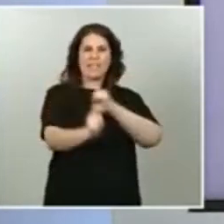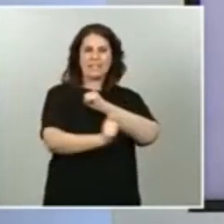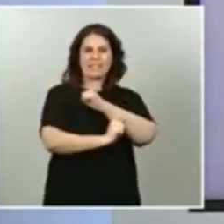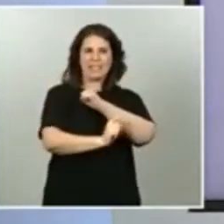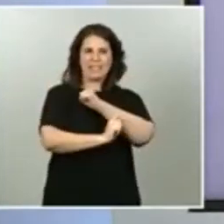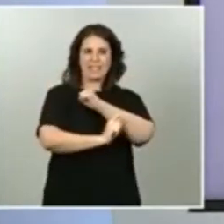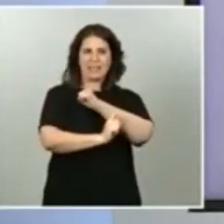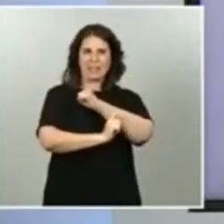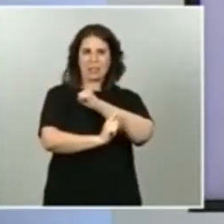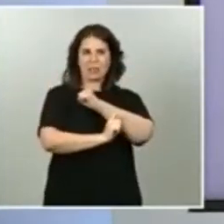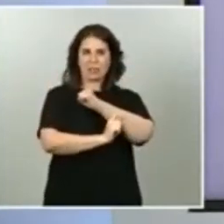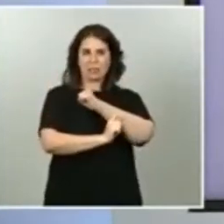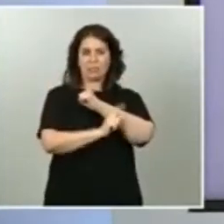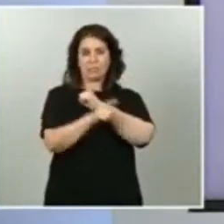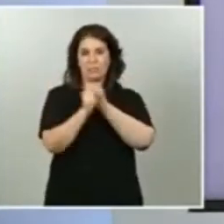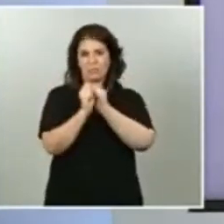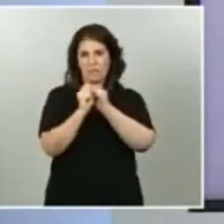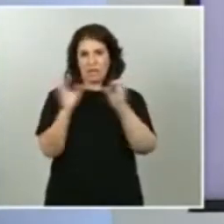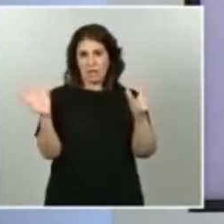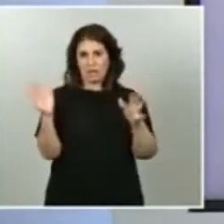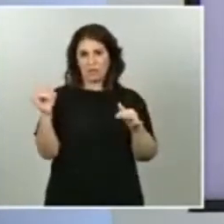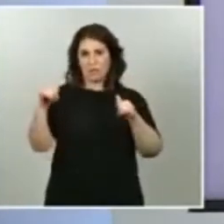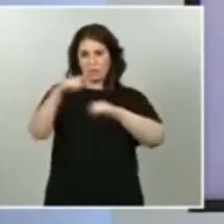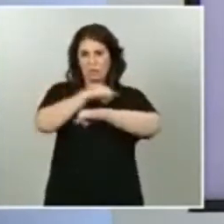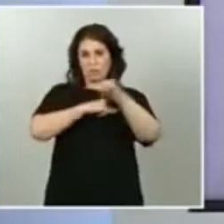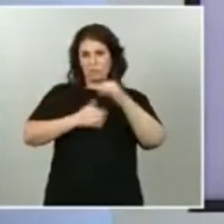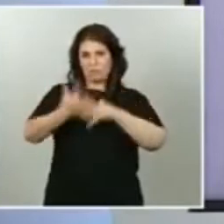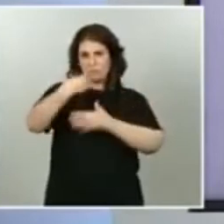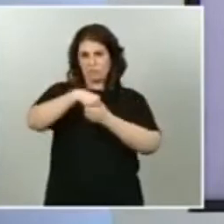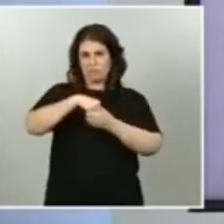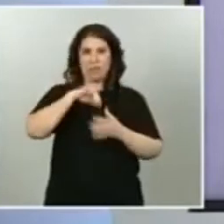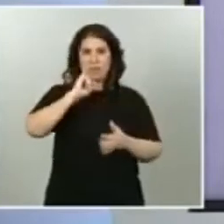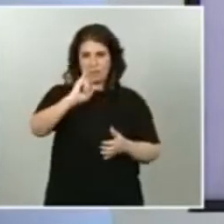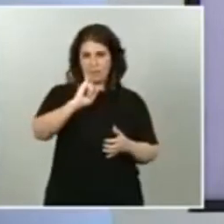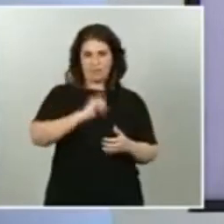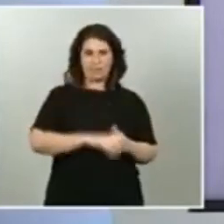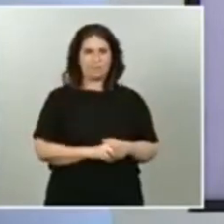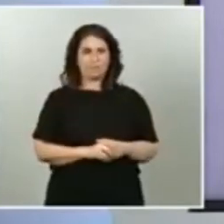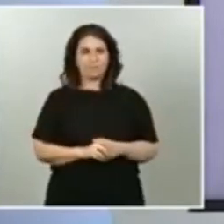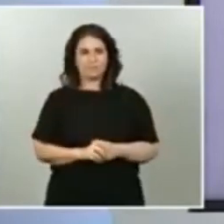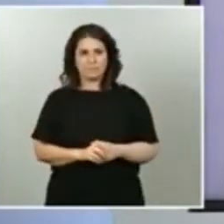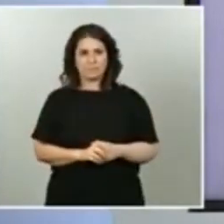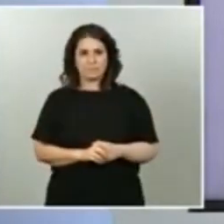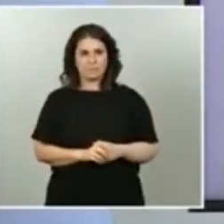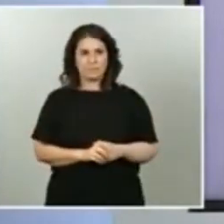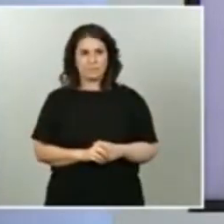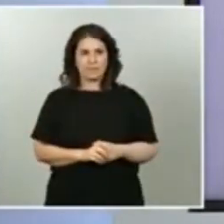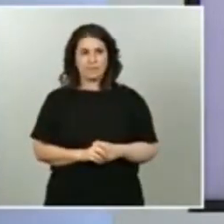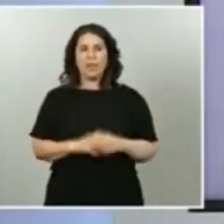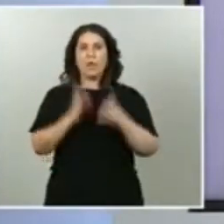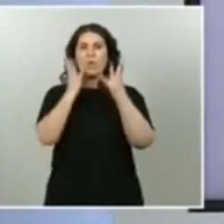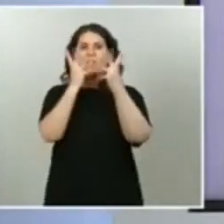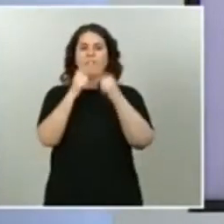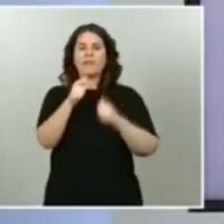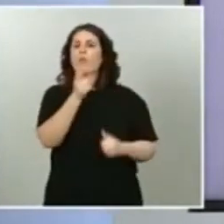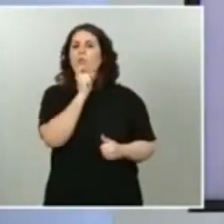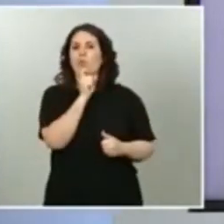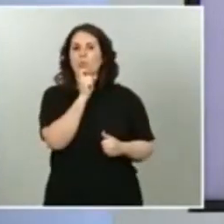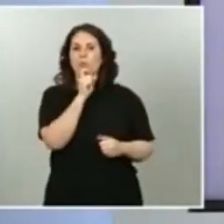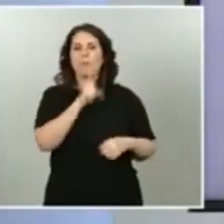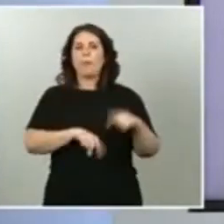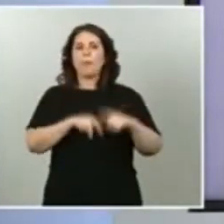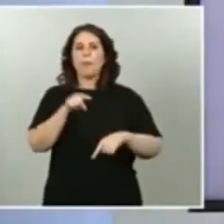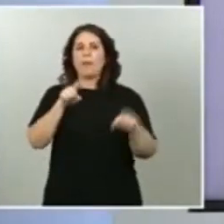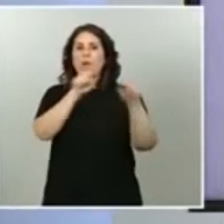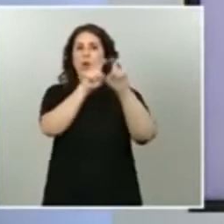incluyen las compañías aéreas. ¿Cómo hemos cuantificado además esto? Pues a partir de las necesidades financieras que las propias compañías